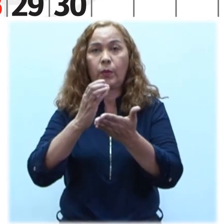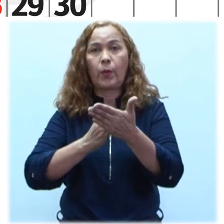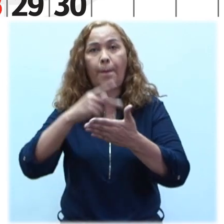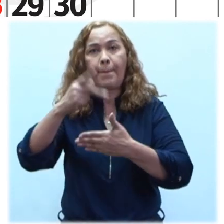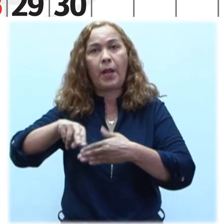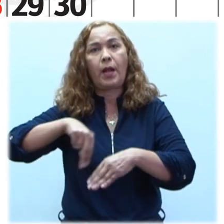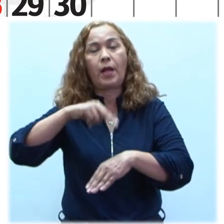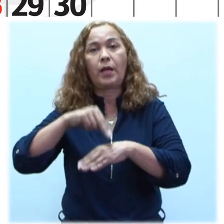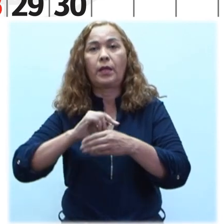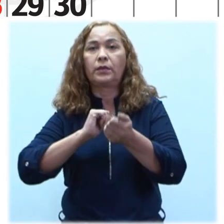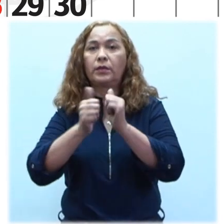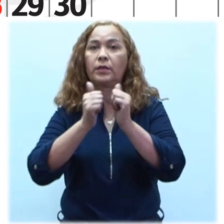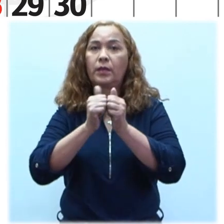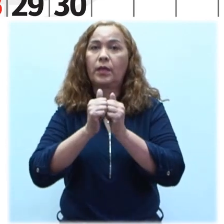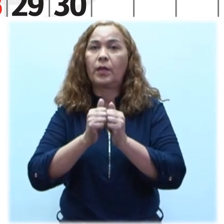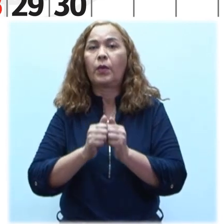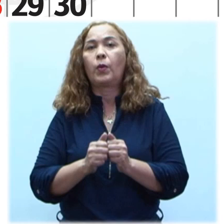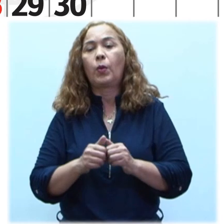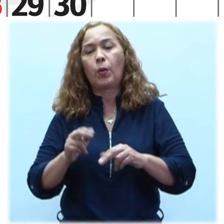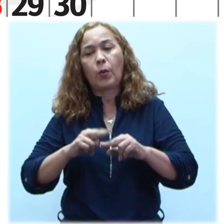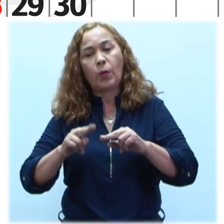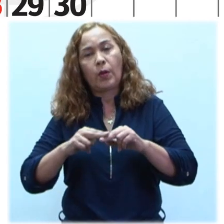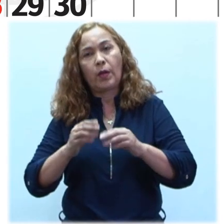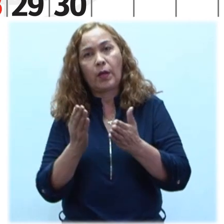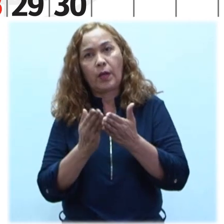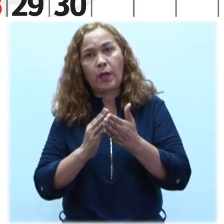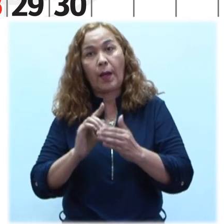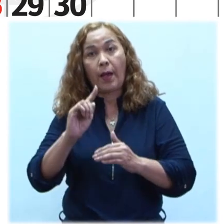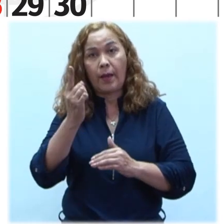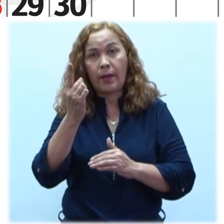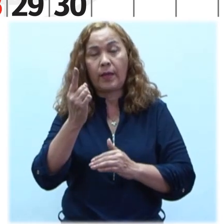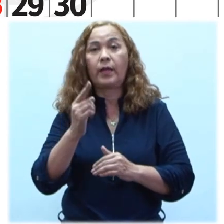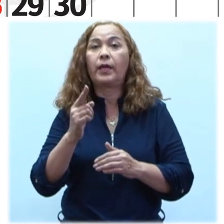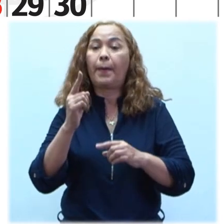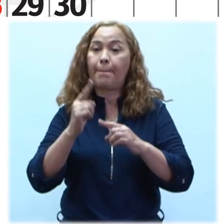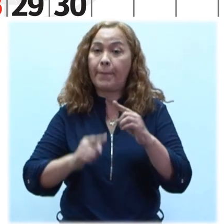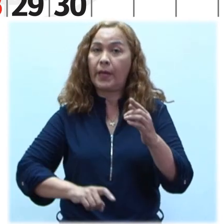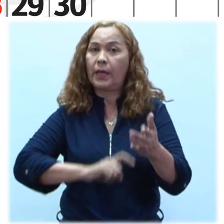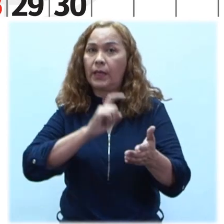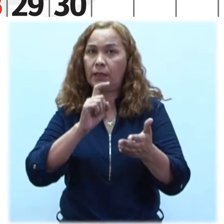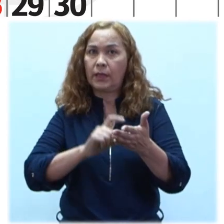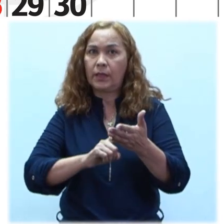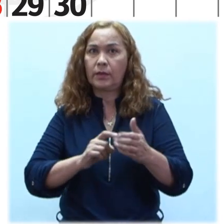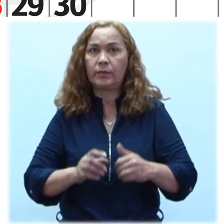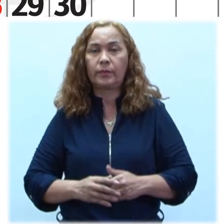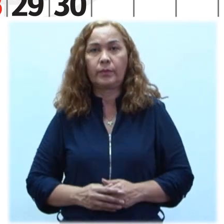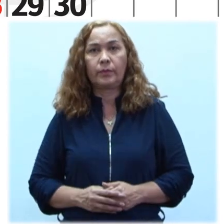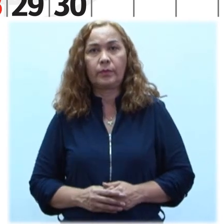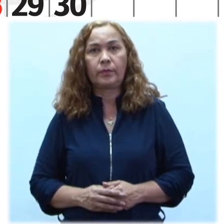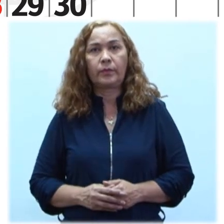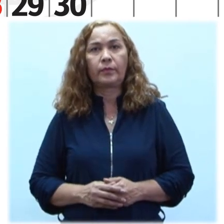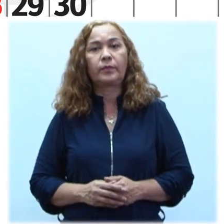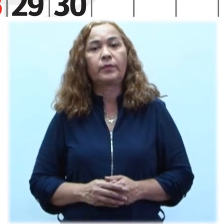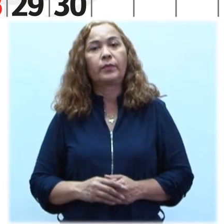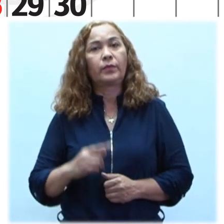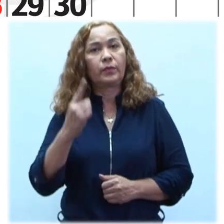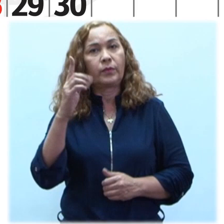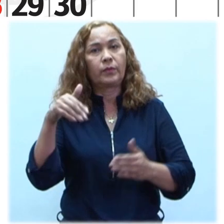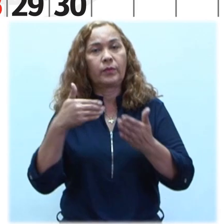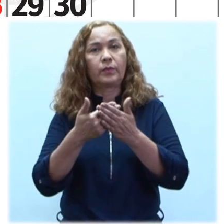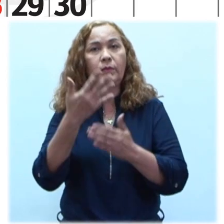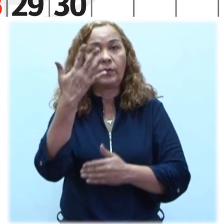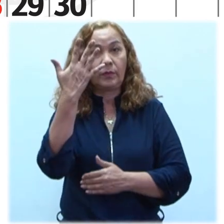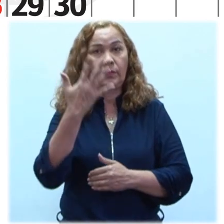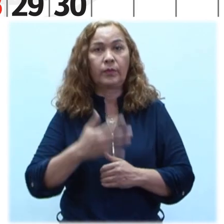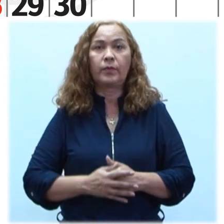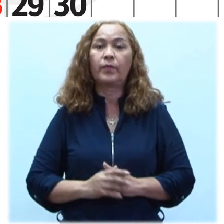Intercursos del Plan Nacional de Deporte en Edad Escolar para Educación Primaria y Media General Del día